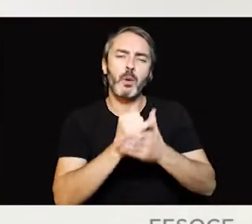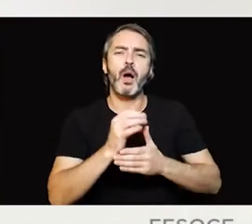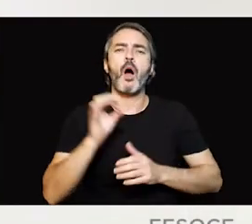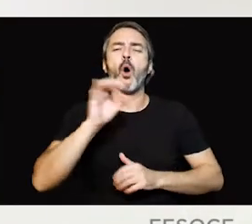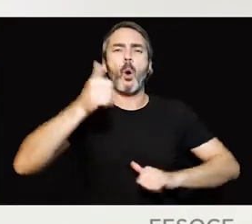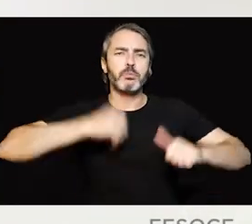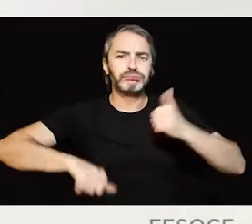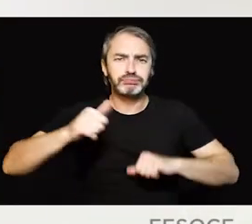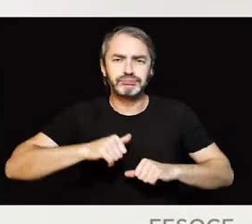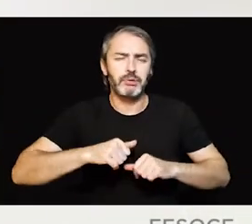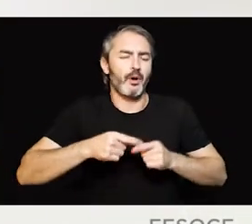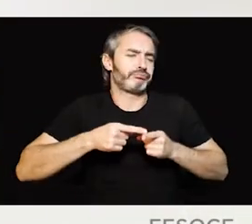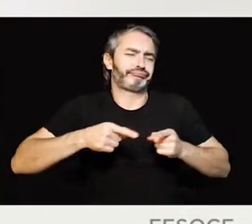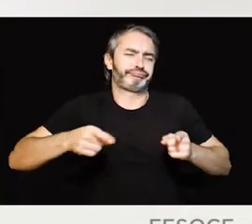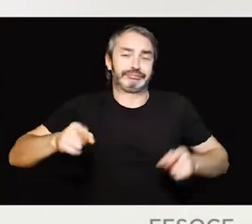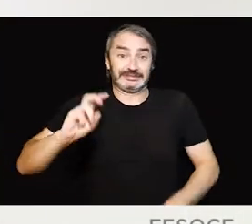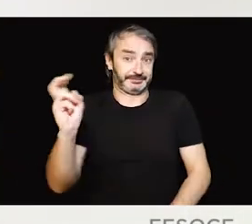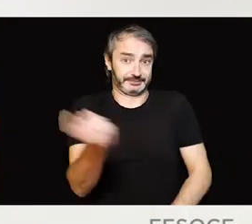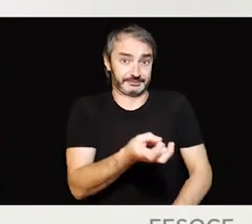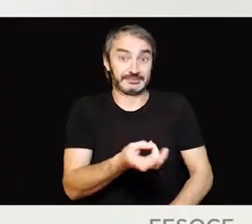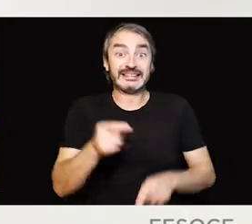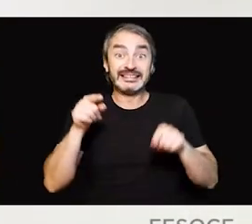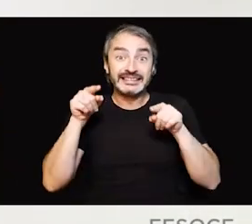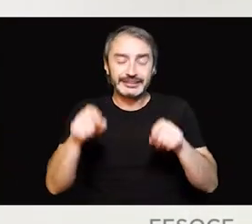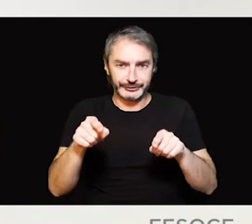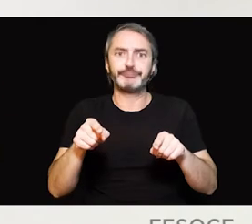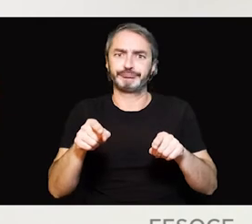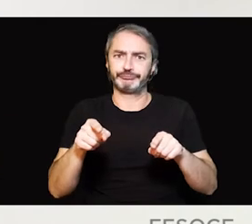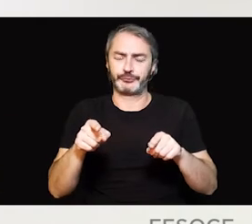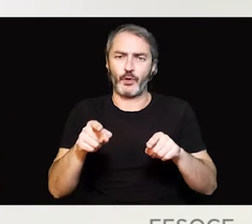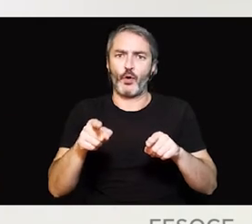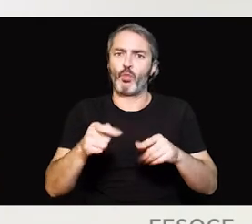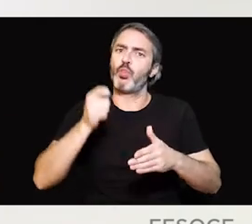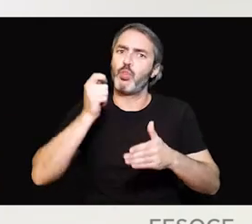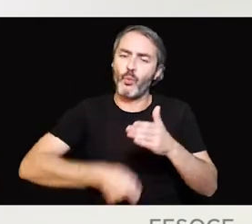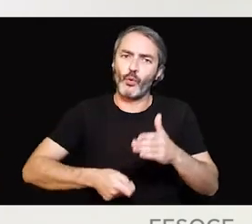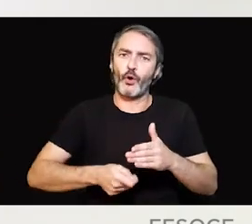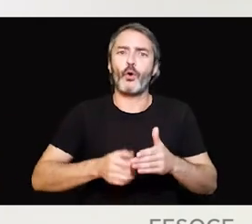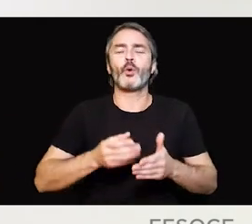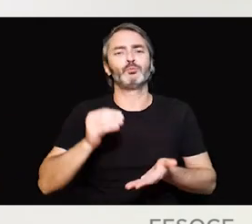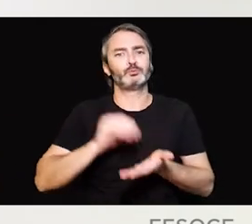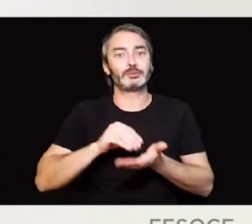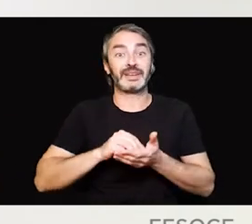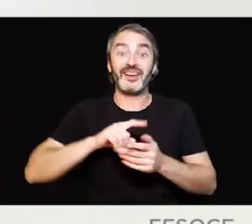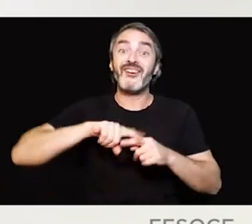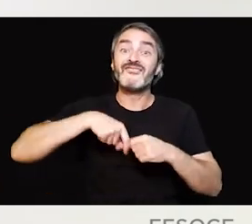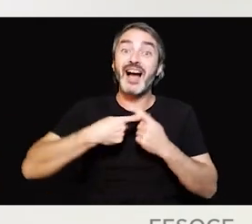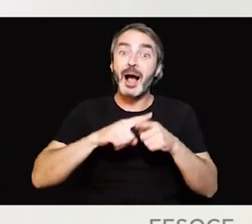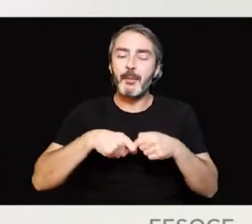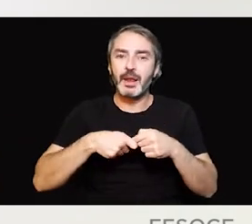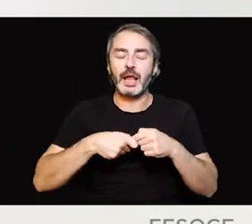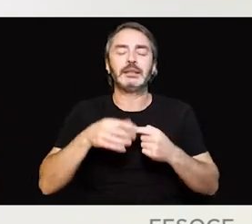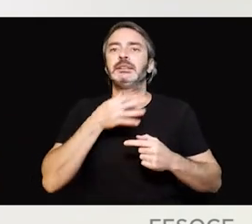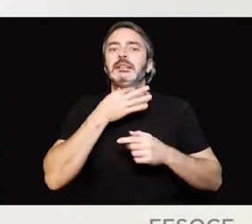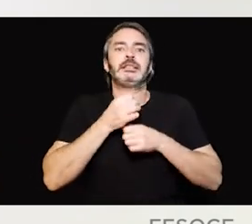intervenciones quirúrgicas y un larguísimo, etc. Todo esto, como imagináis, es emocionalmente muy duro para la persona. Muchas veces las familias se ven